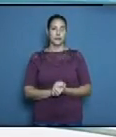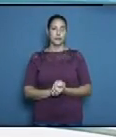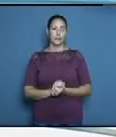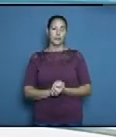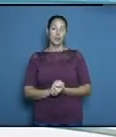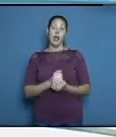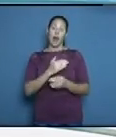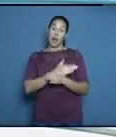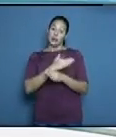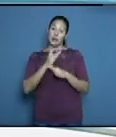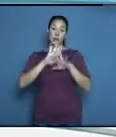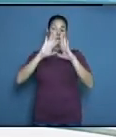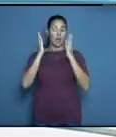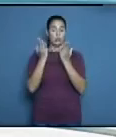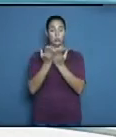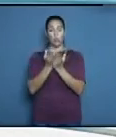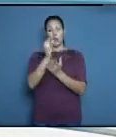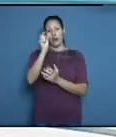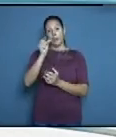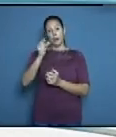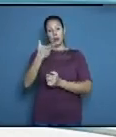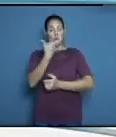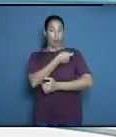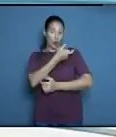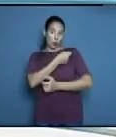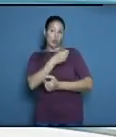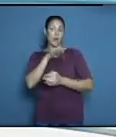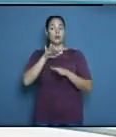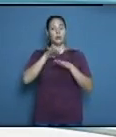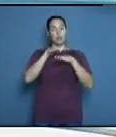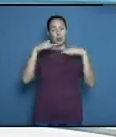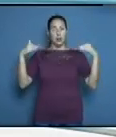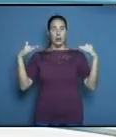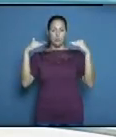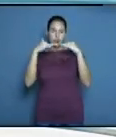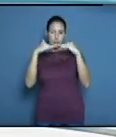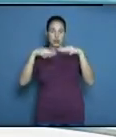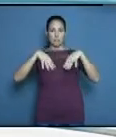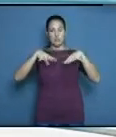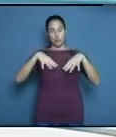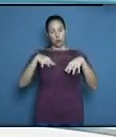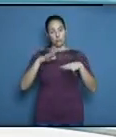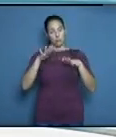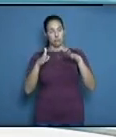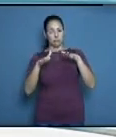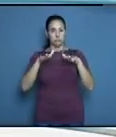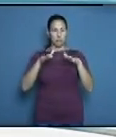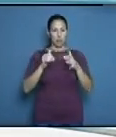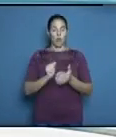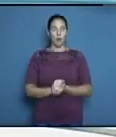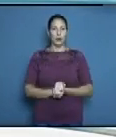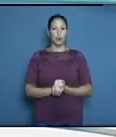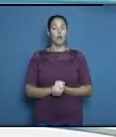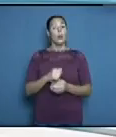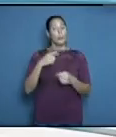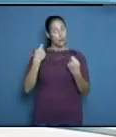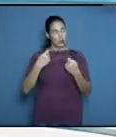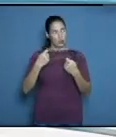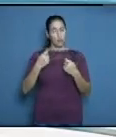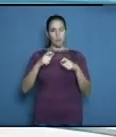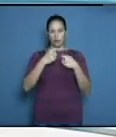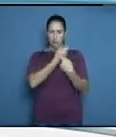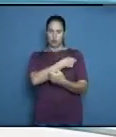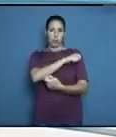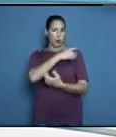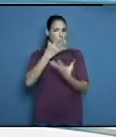ser muy diferente pero que todavía para llegar allá tenemos que tener vacunada entre el 80 o un poco más por ciento de la población